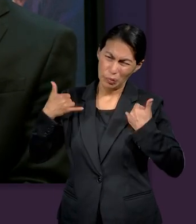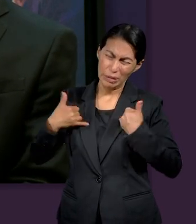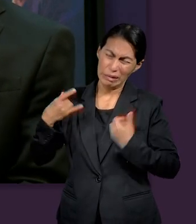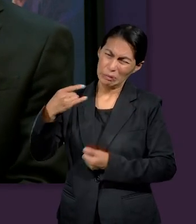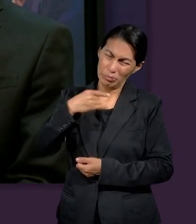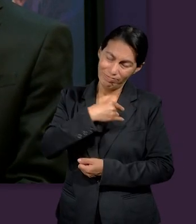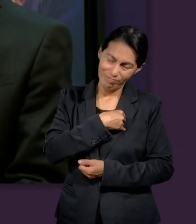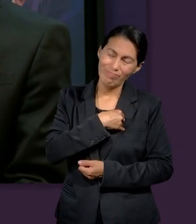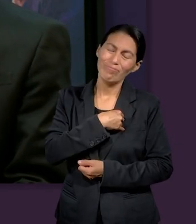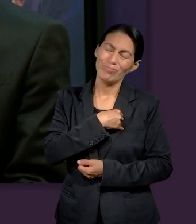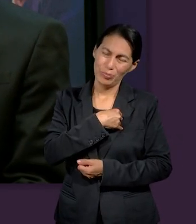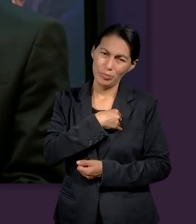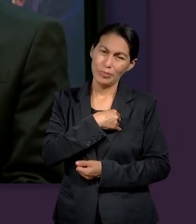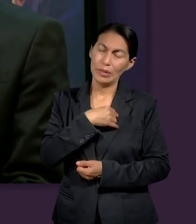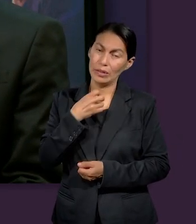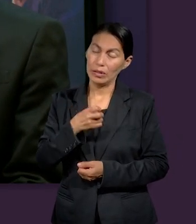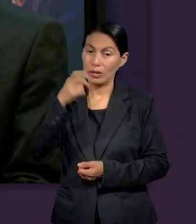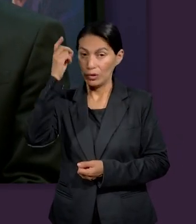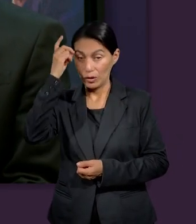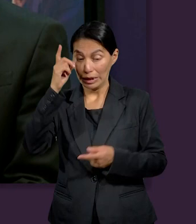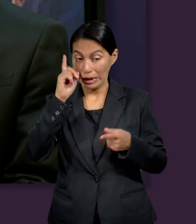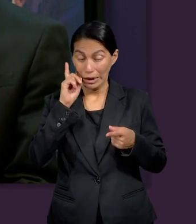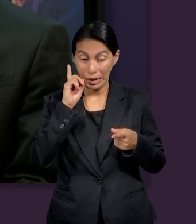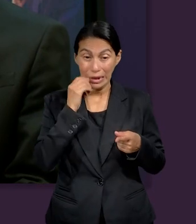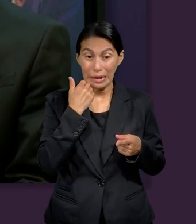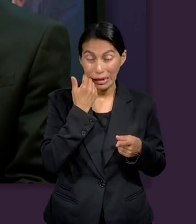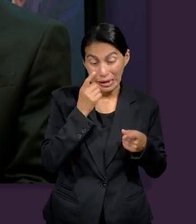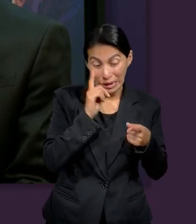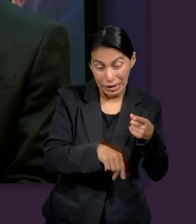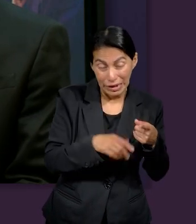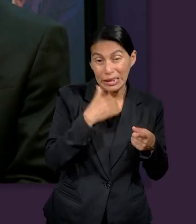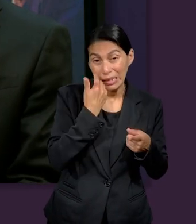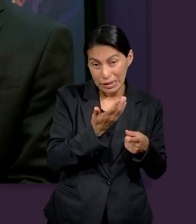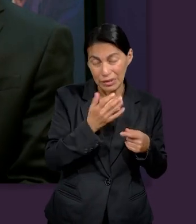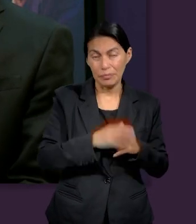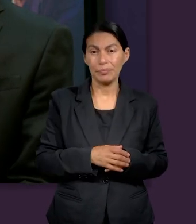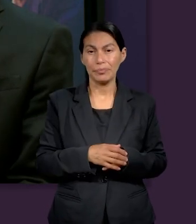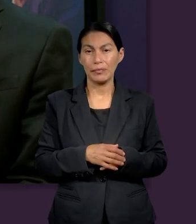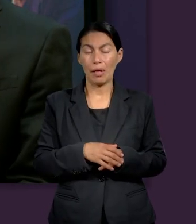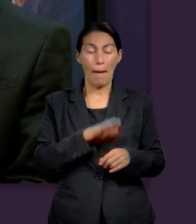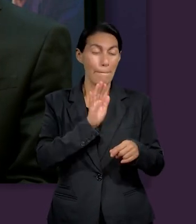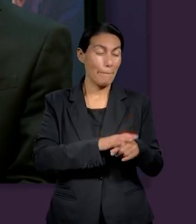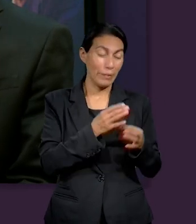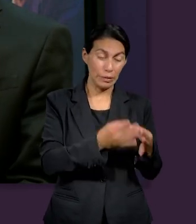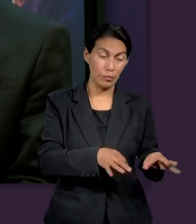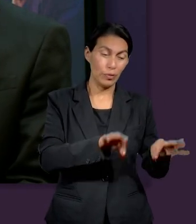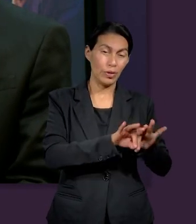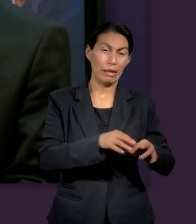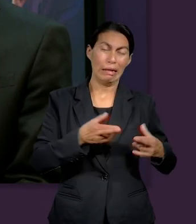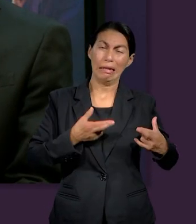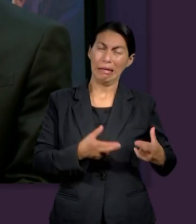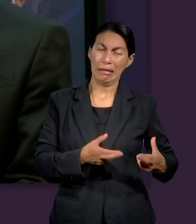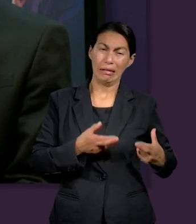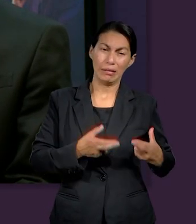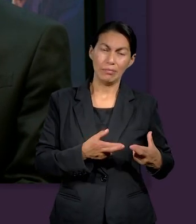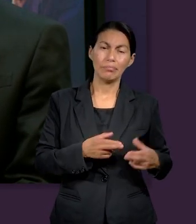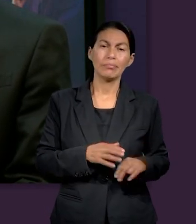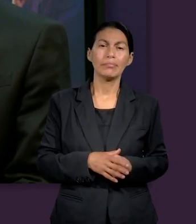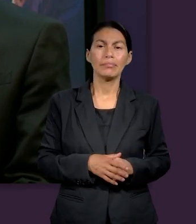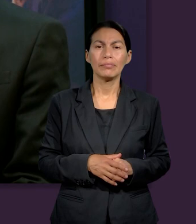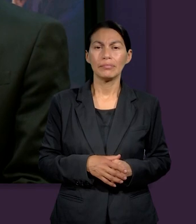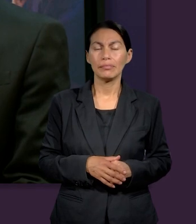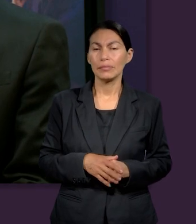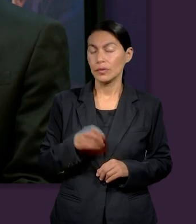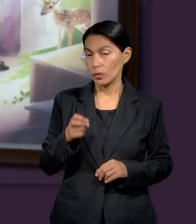de este joven. Él quería quitar eso que ocupaba el primer lugar en el corazón de este príncipe, de este joven